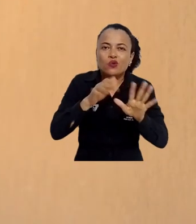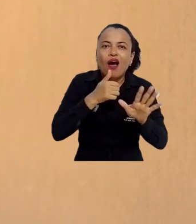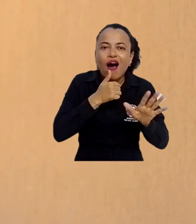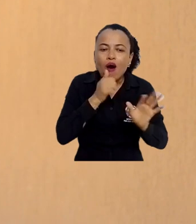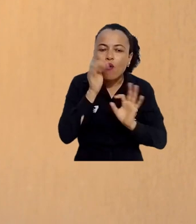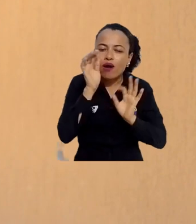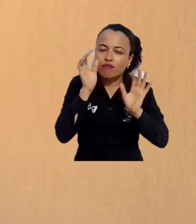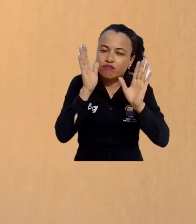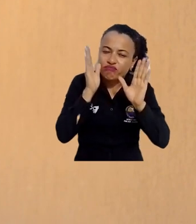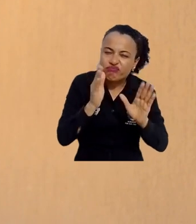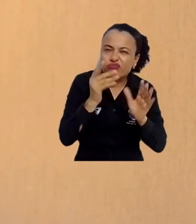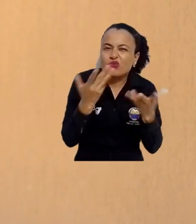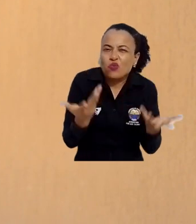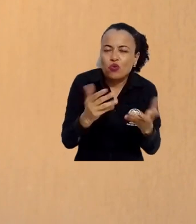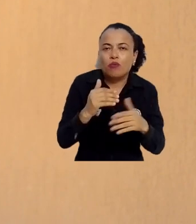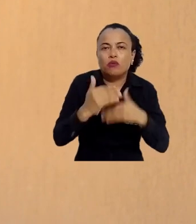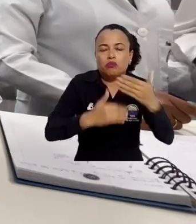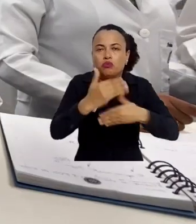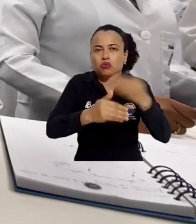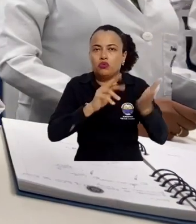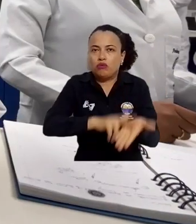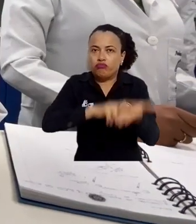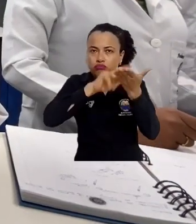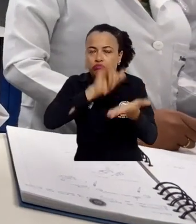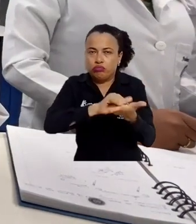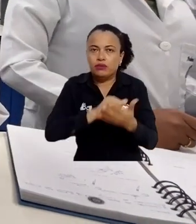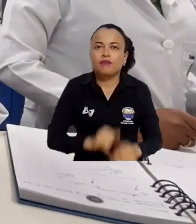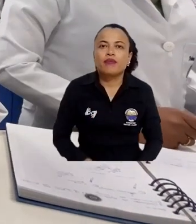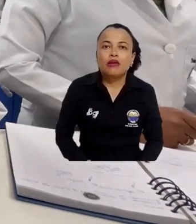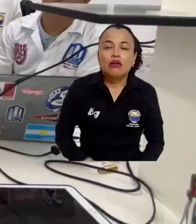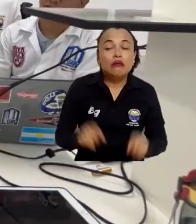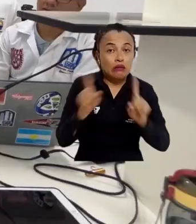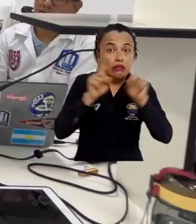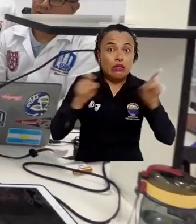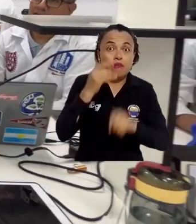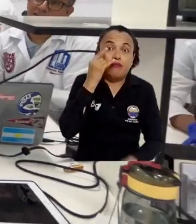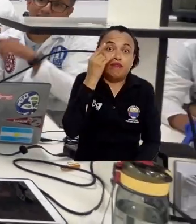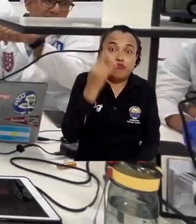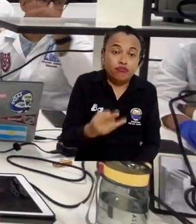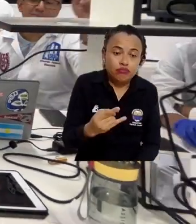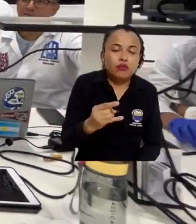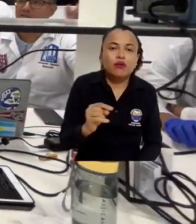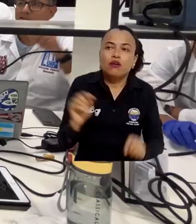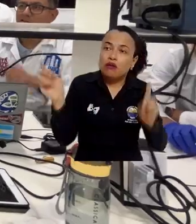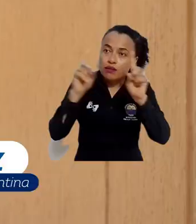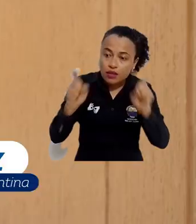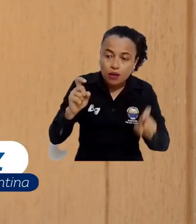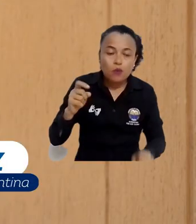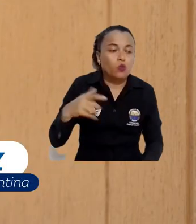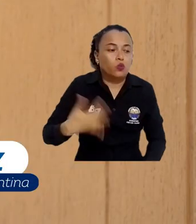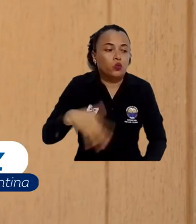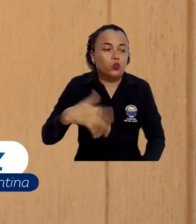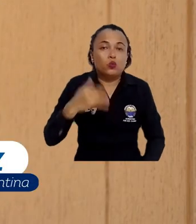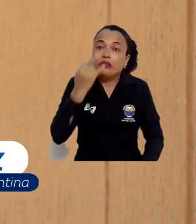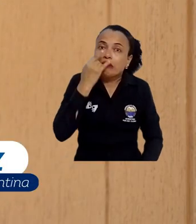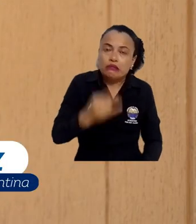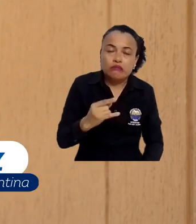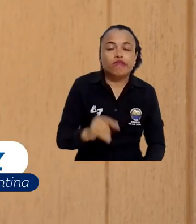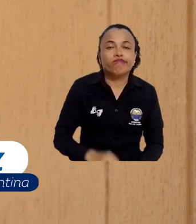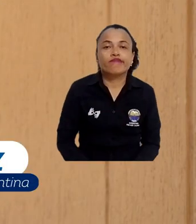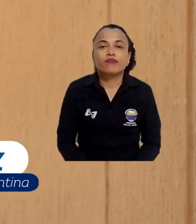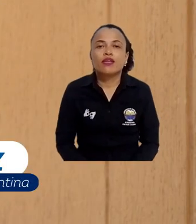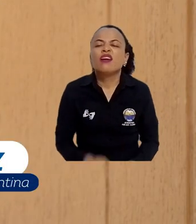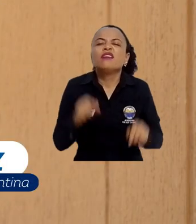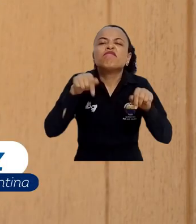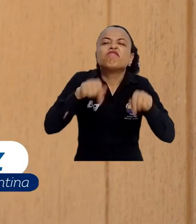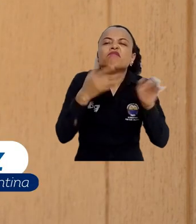tratamiento de aguas, me parece como súper interesante. La verdad es que me parece súper importante, el abordaje de la temática, me parece súper